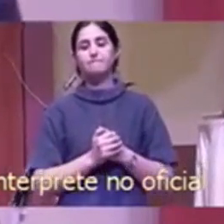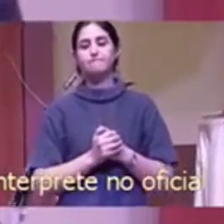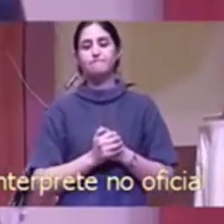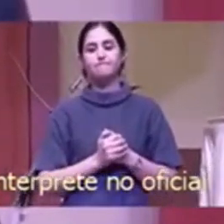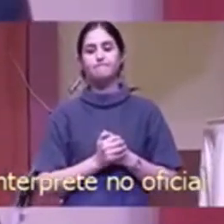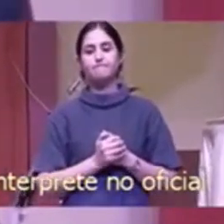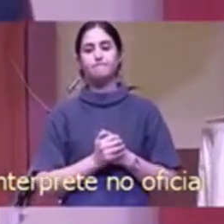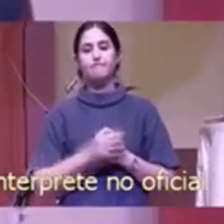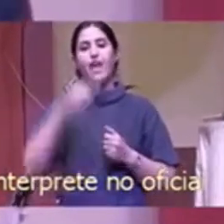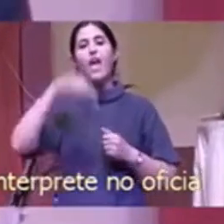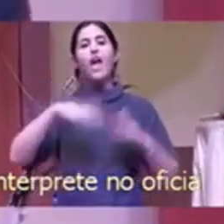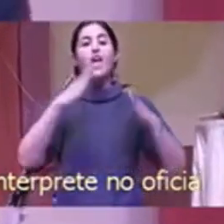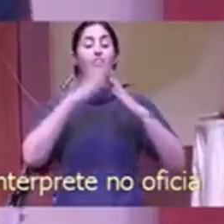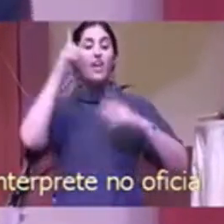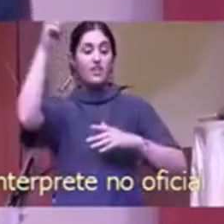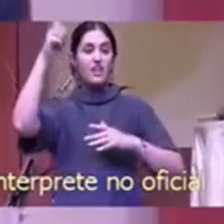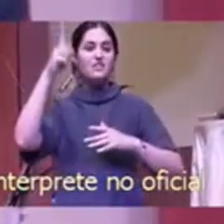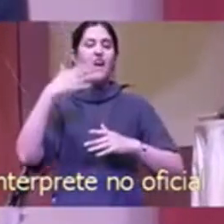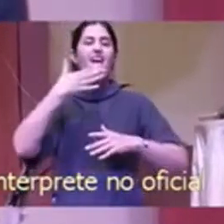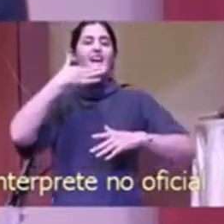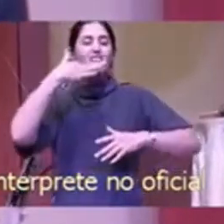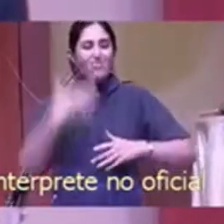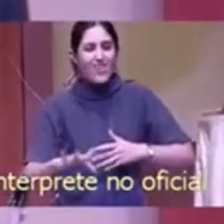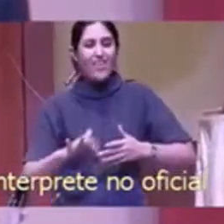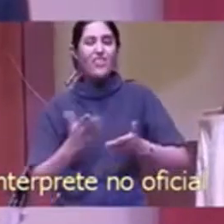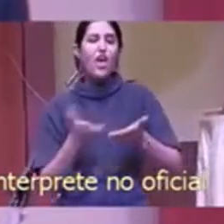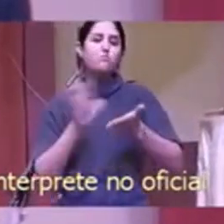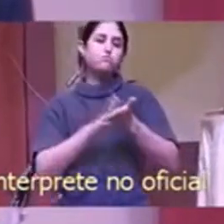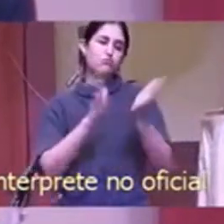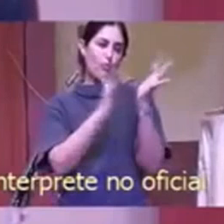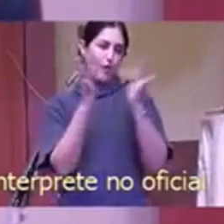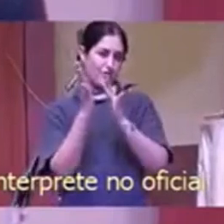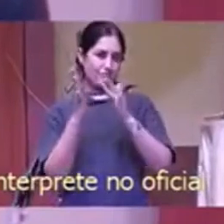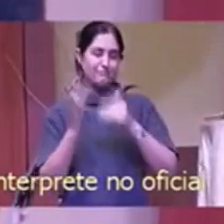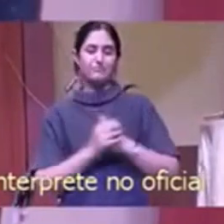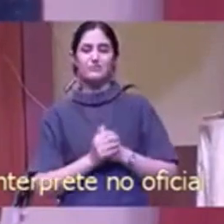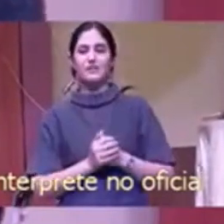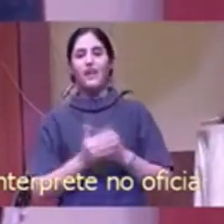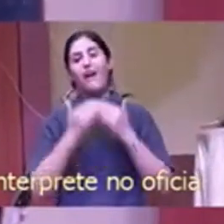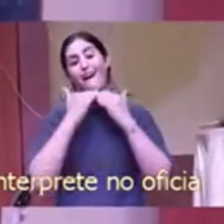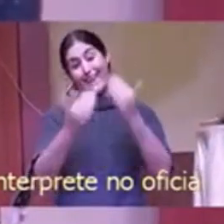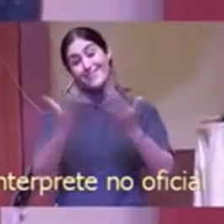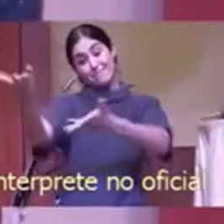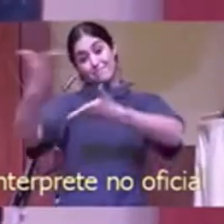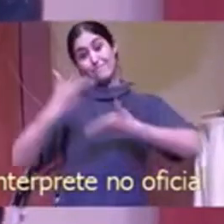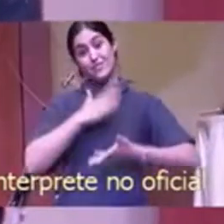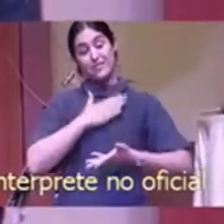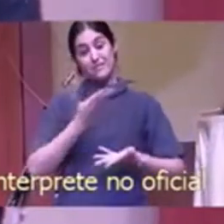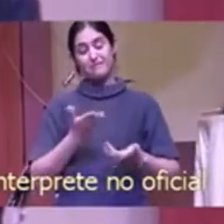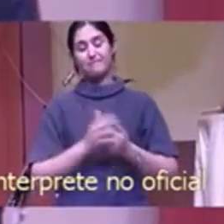iglesia que realmente comprende el Evangelio. Así que muchas gracias por recibirme.